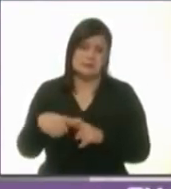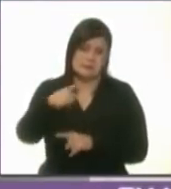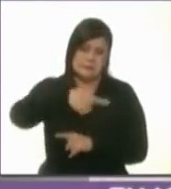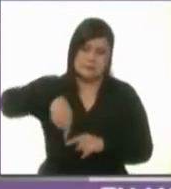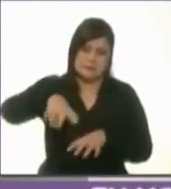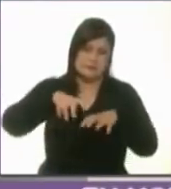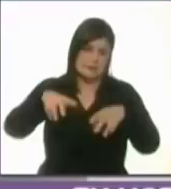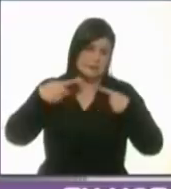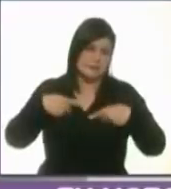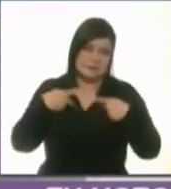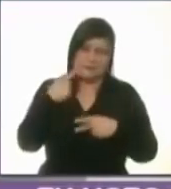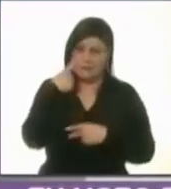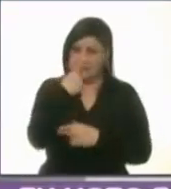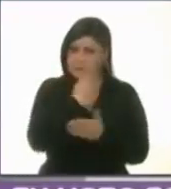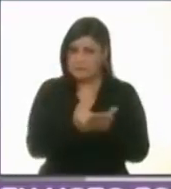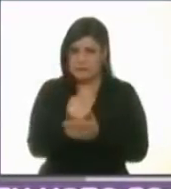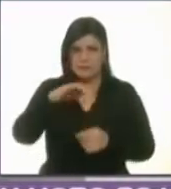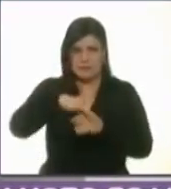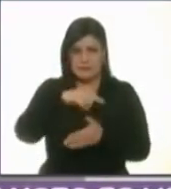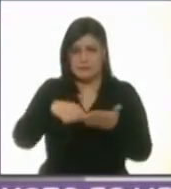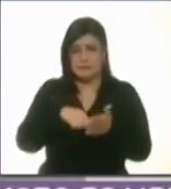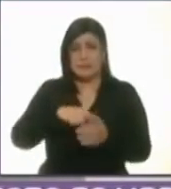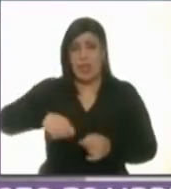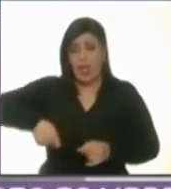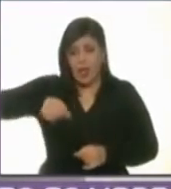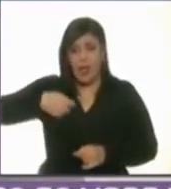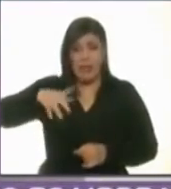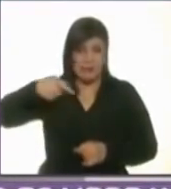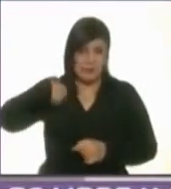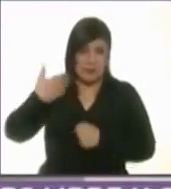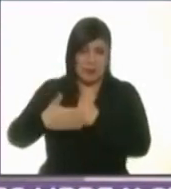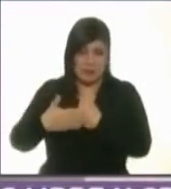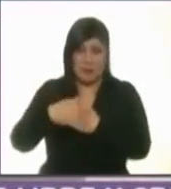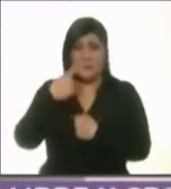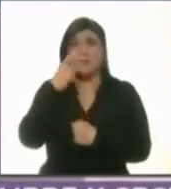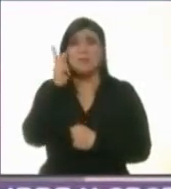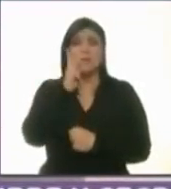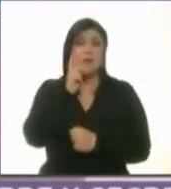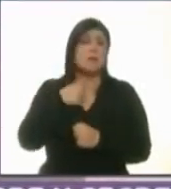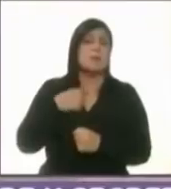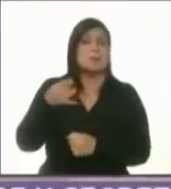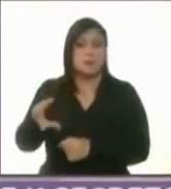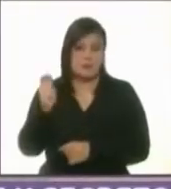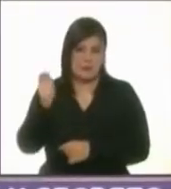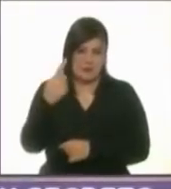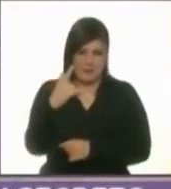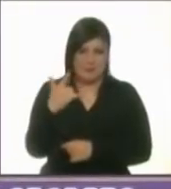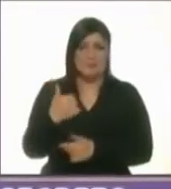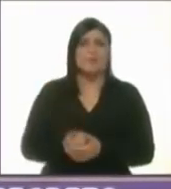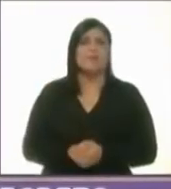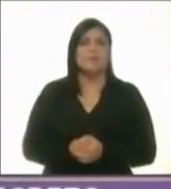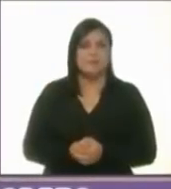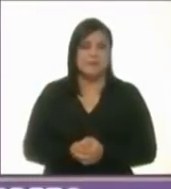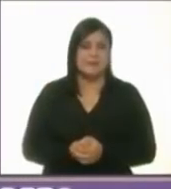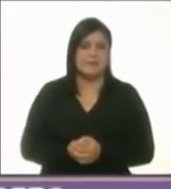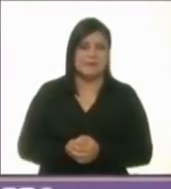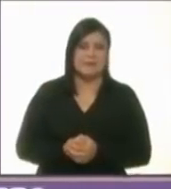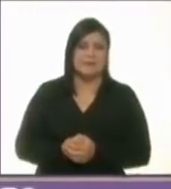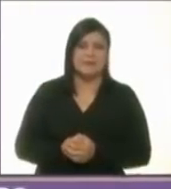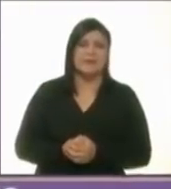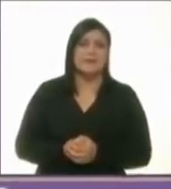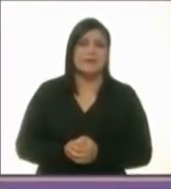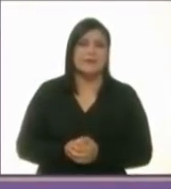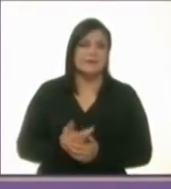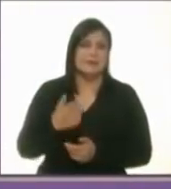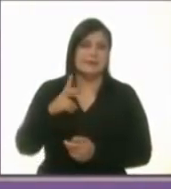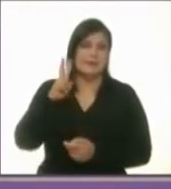capitalinos y ya lo dije, del plato a la boca, nos vemos el primero de julio. Muchísimas gracias candidata Alejandra